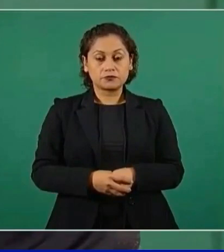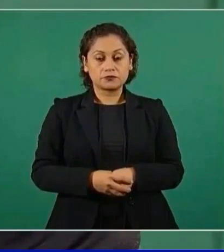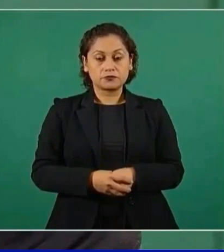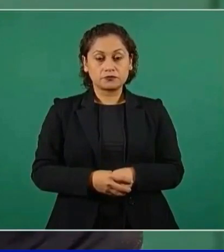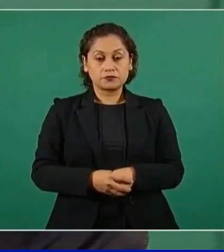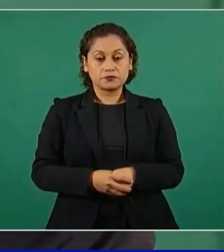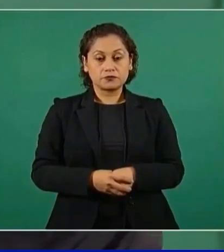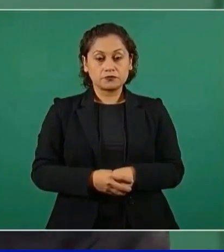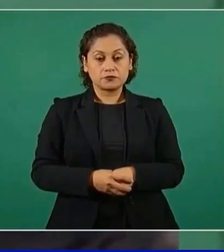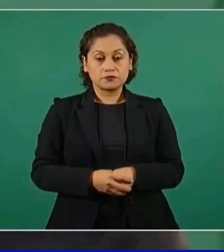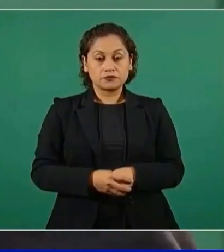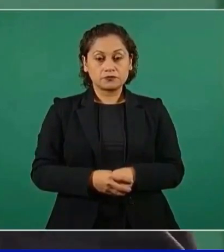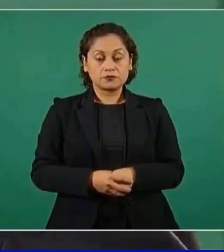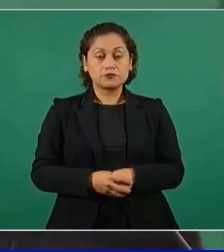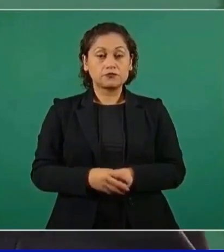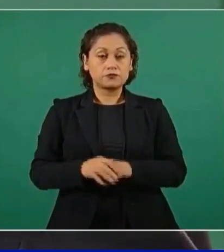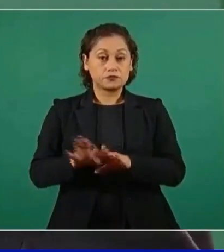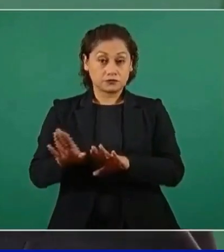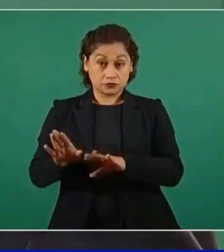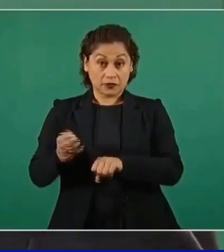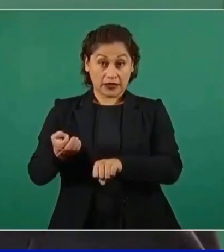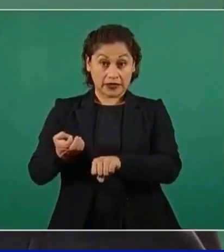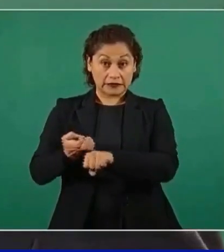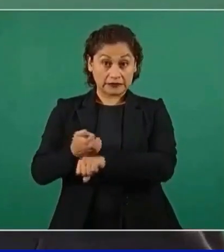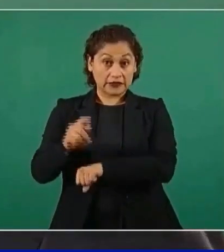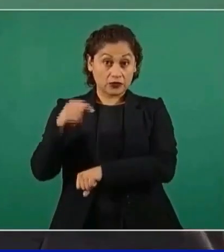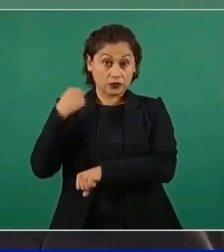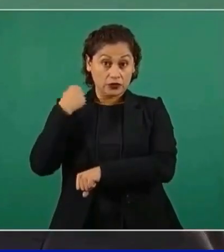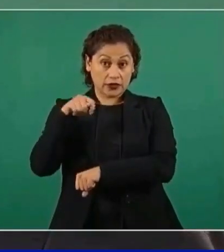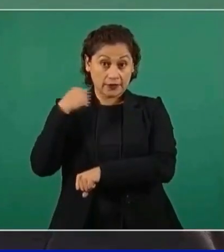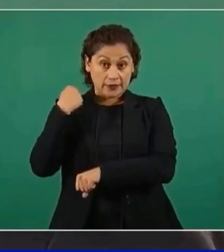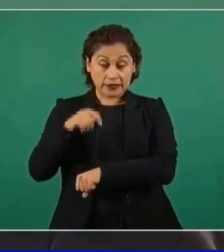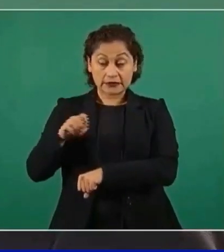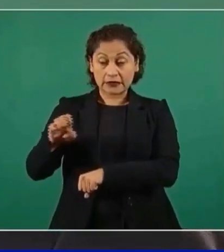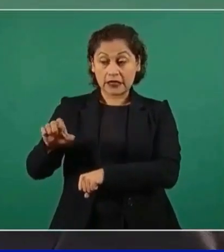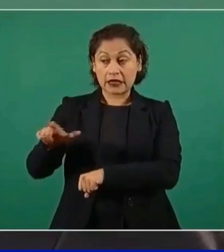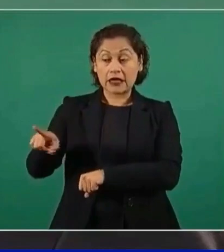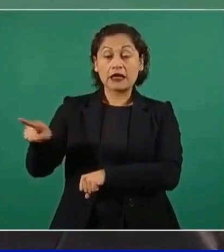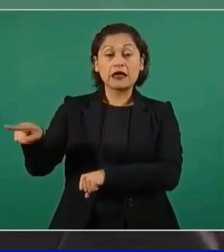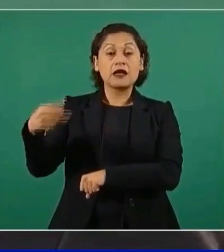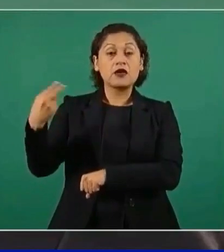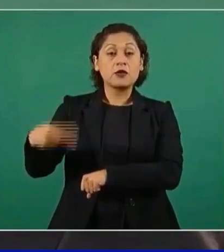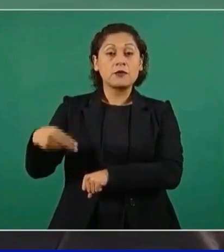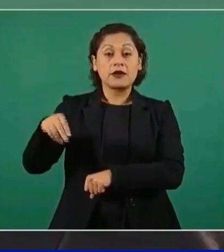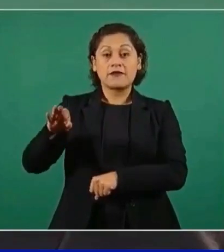de Tabasco, Francisco J. Santa María,